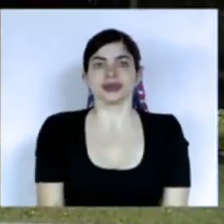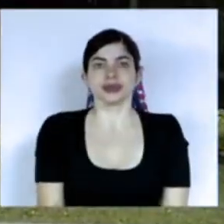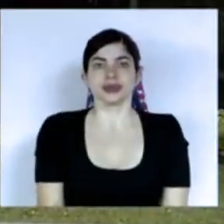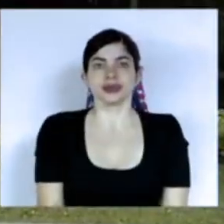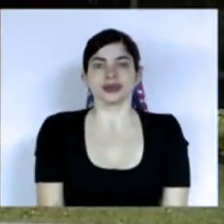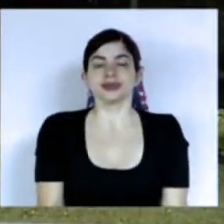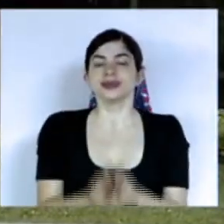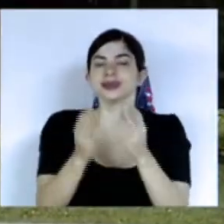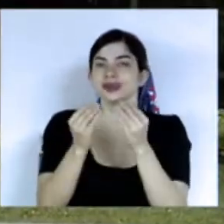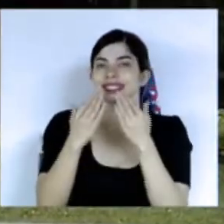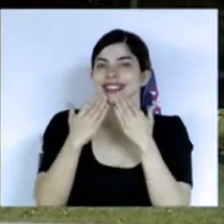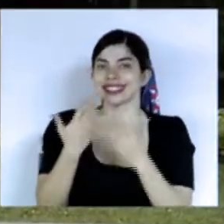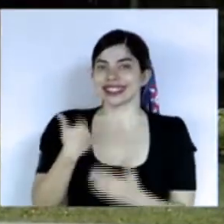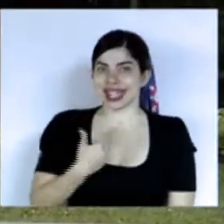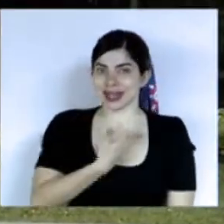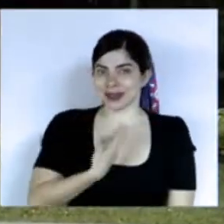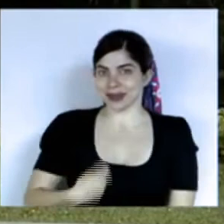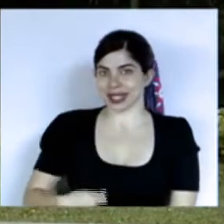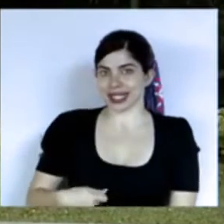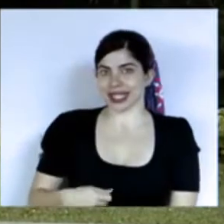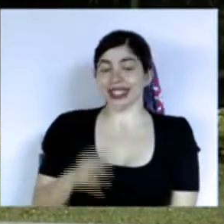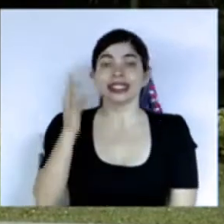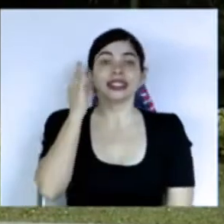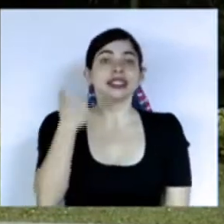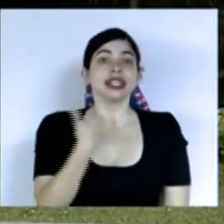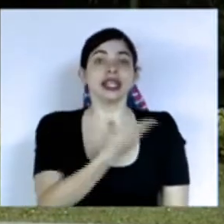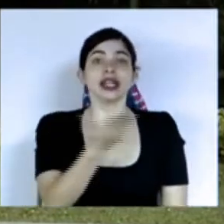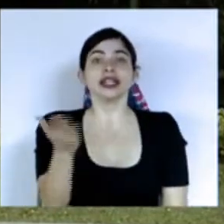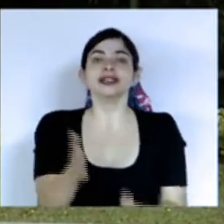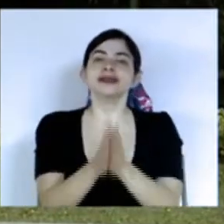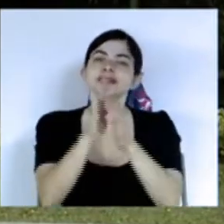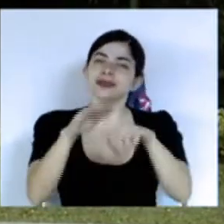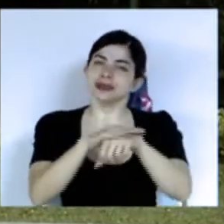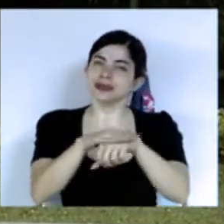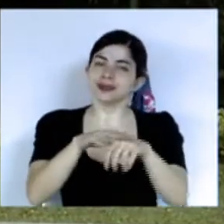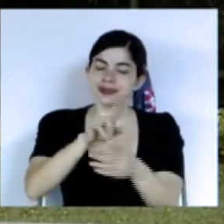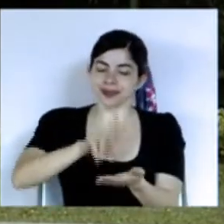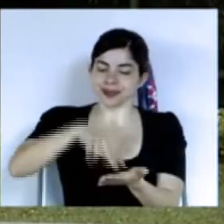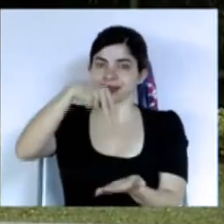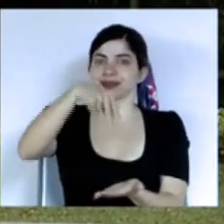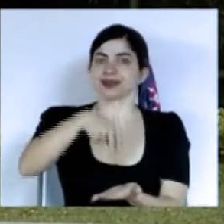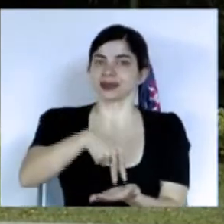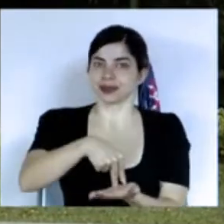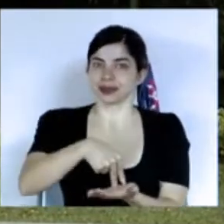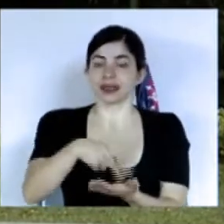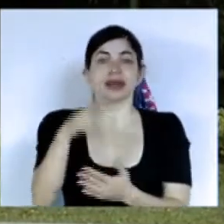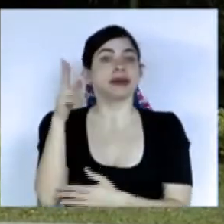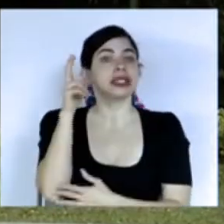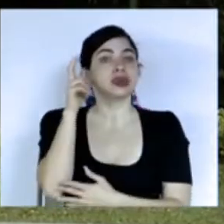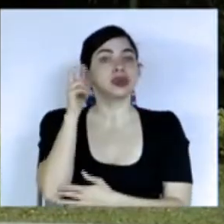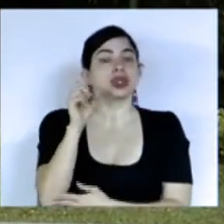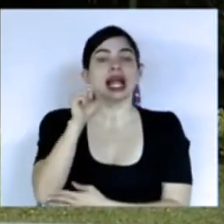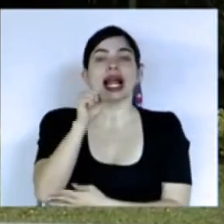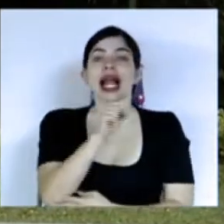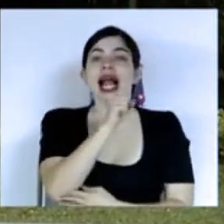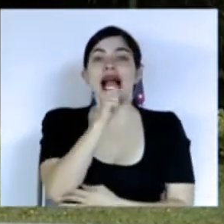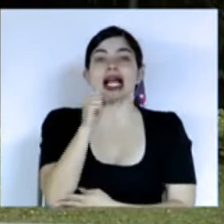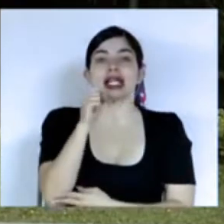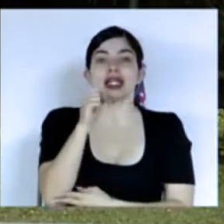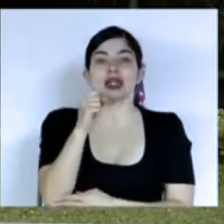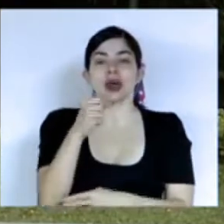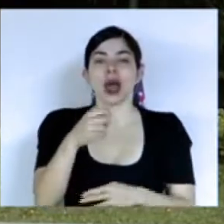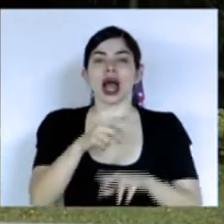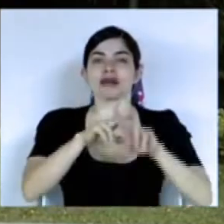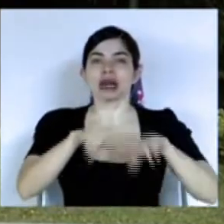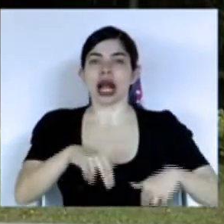muchas gracias señor presidente señoras y señores lo solicito por favor ponerse en pie escucharemos el canto a la abolición